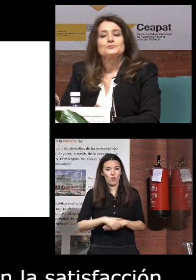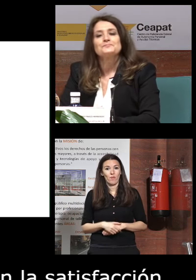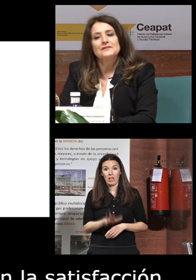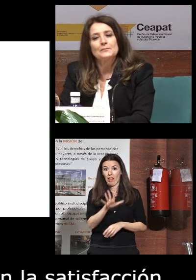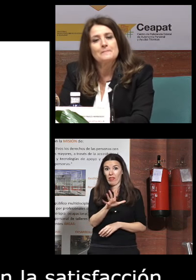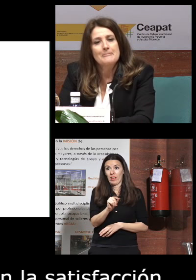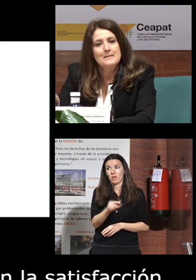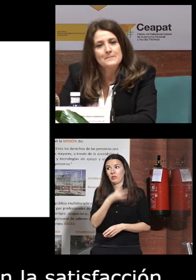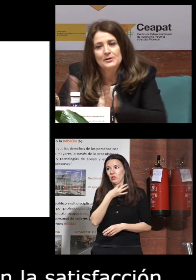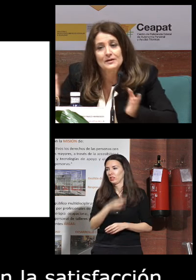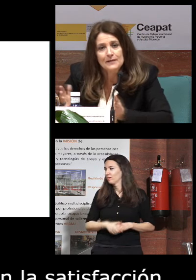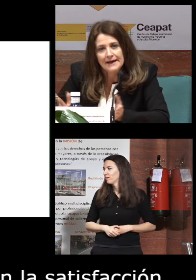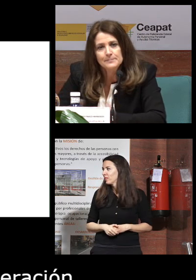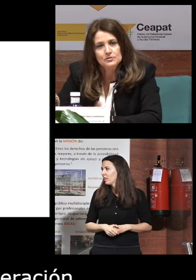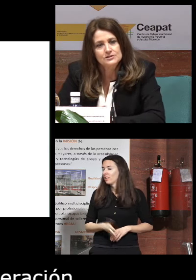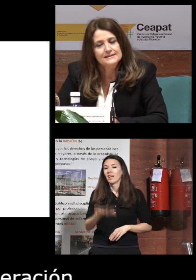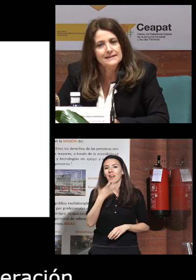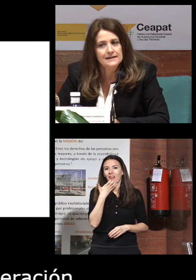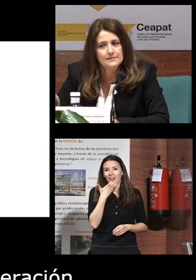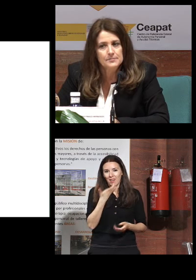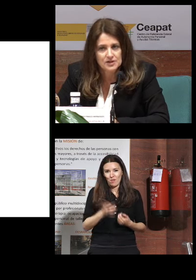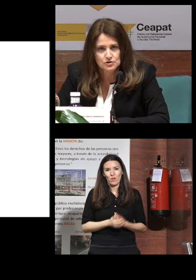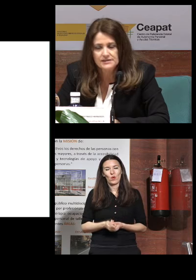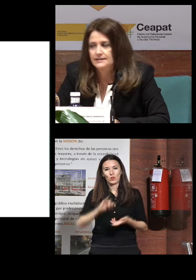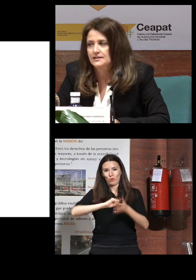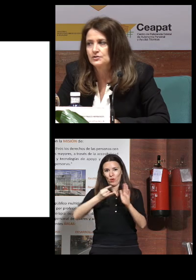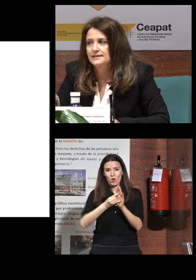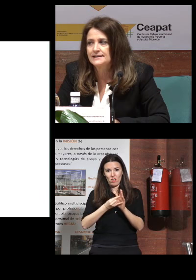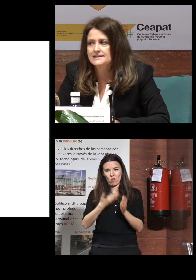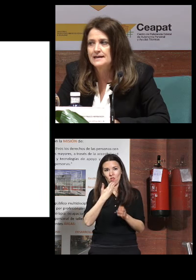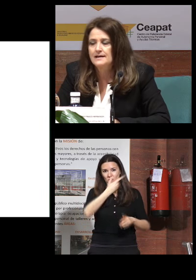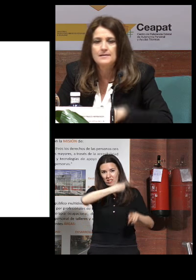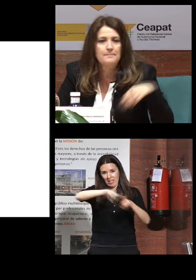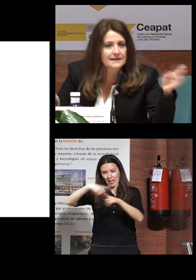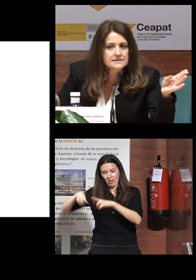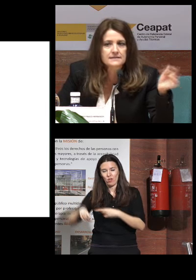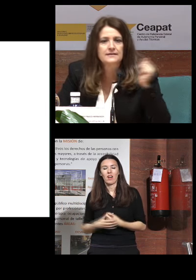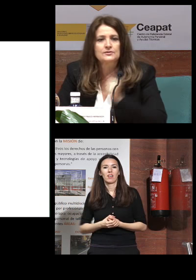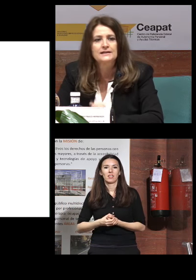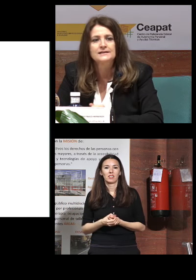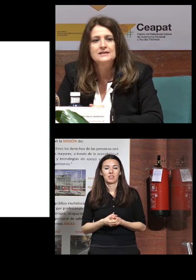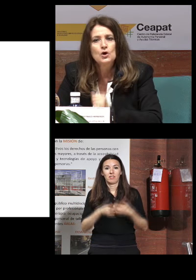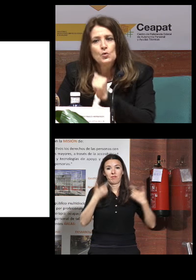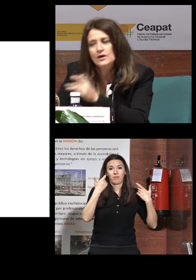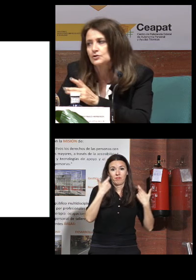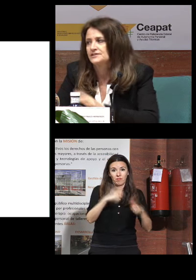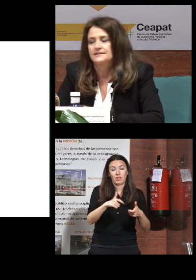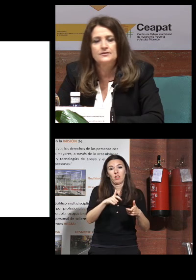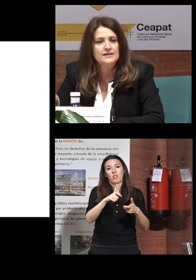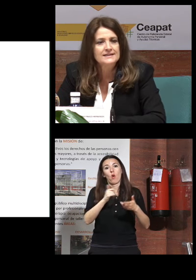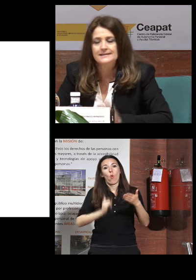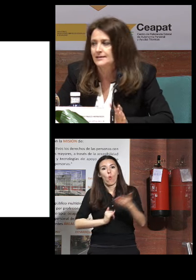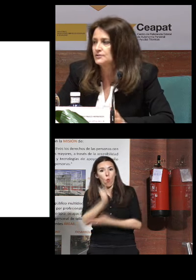minutos bueno hay ejemplos de proyectos intergeneracionales parques intergeneracionales huertos